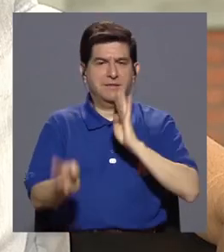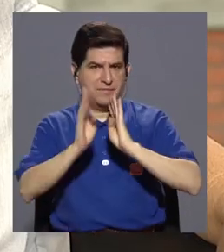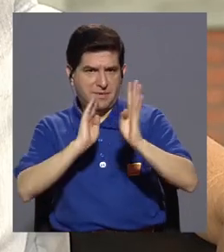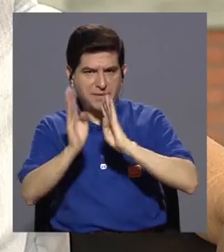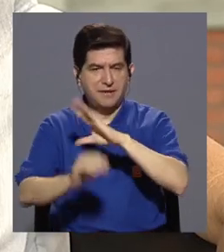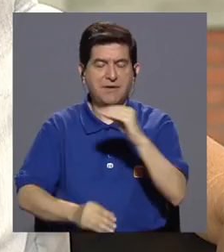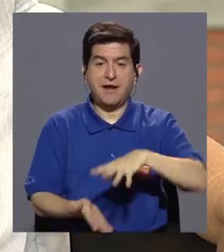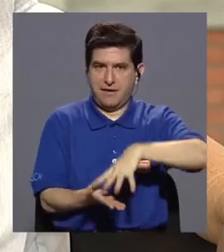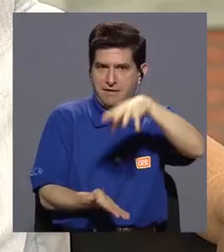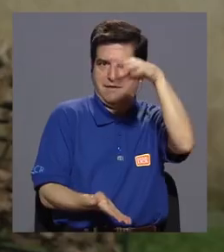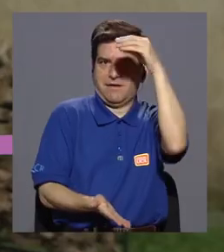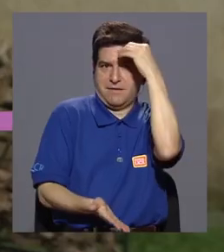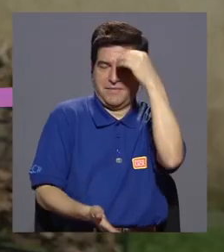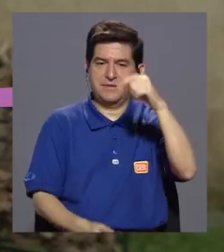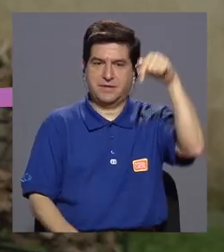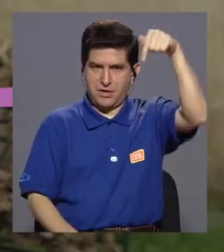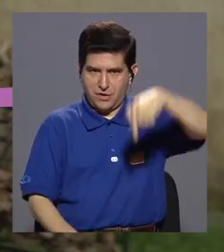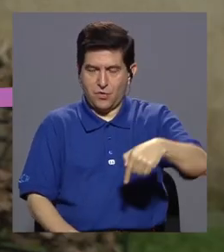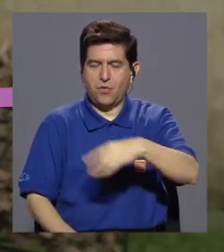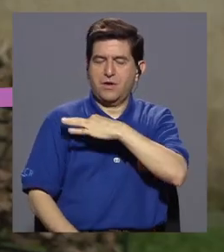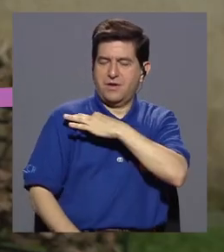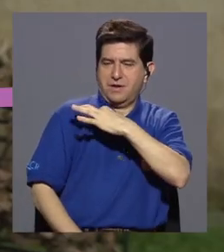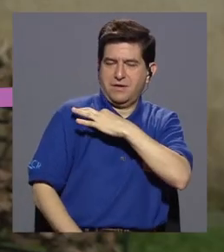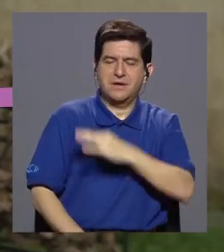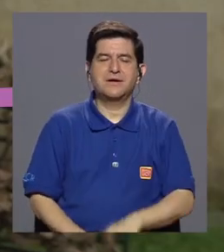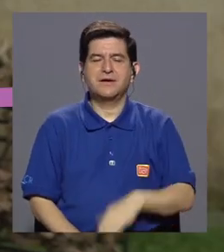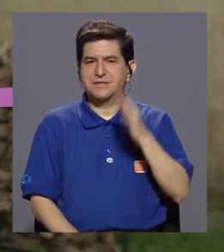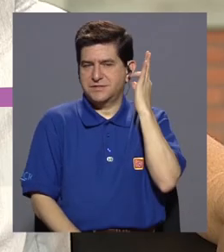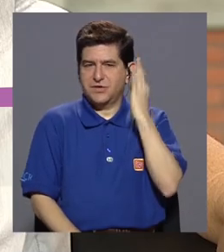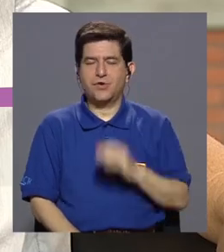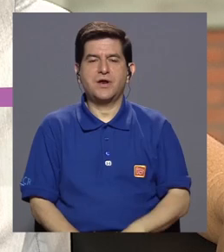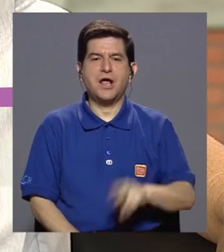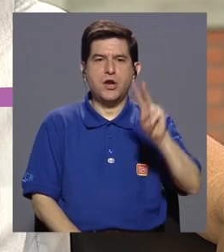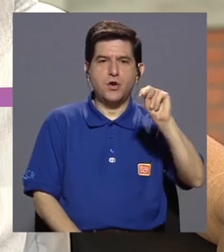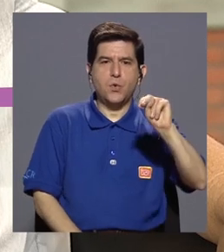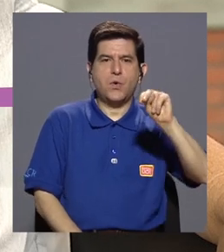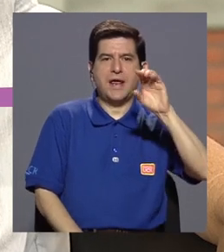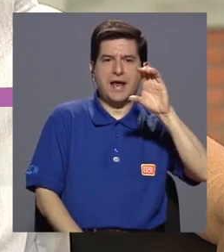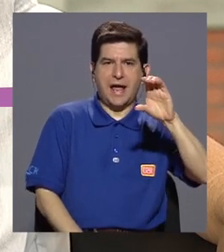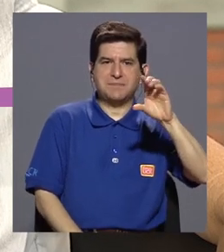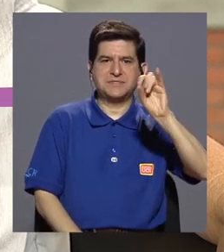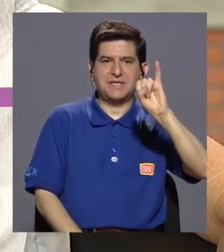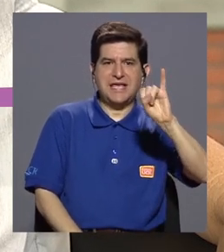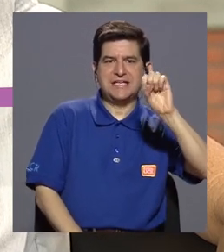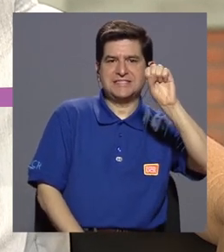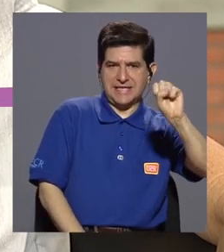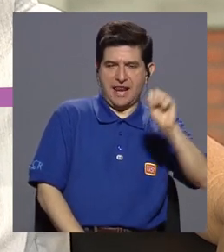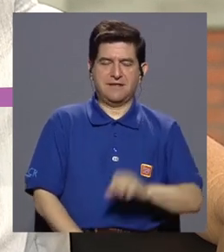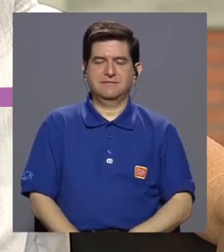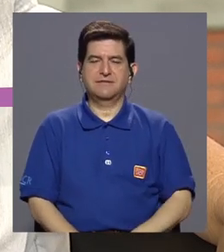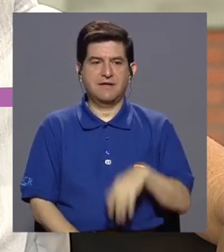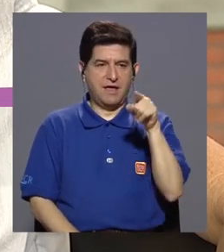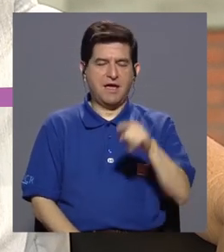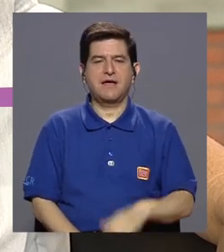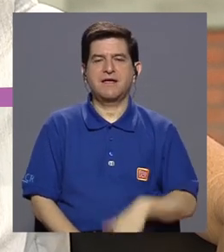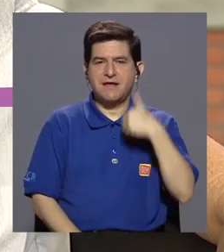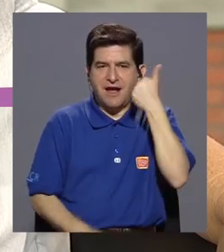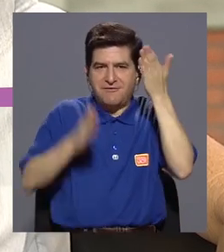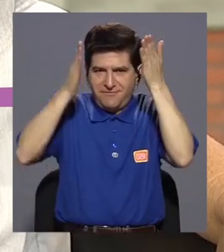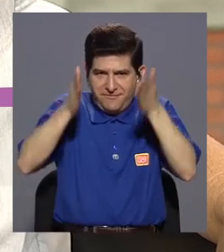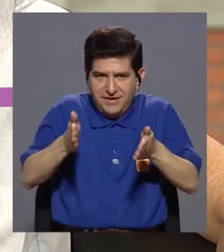conversar y aprender, contamos con nuestra invitada, la señora Nuri Kams Isalat, quien es